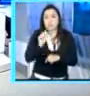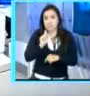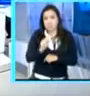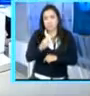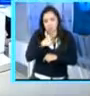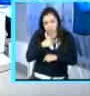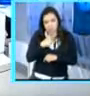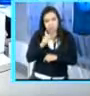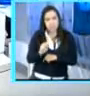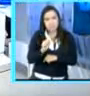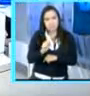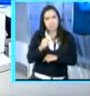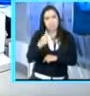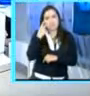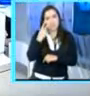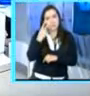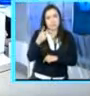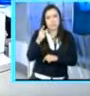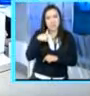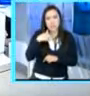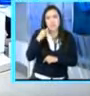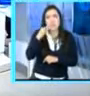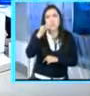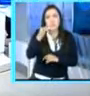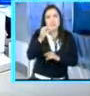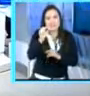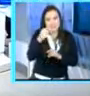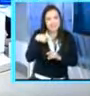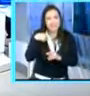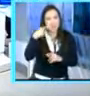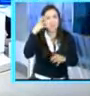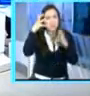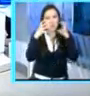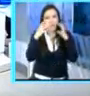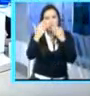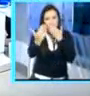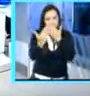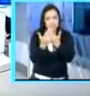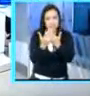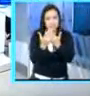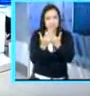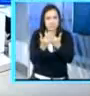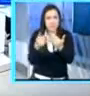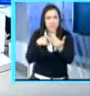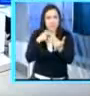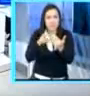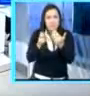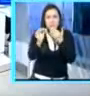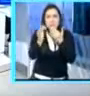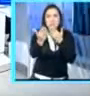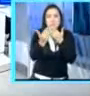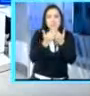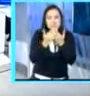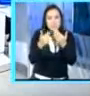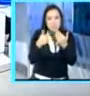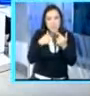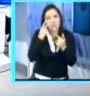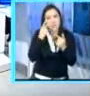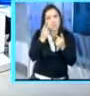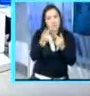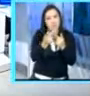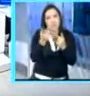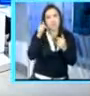bueno, repito, veo el futuro cercano mejor que el pasado reciente. ¿Y en qué sentido?